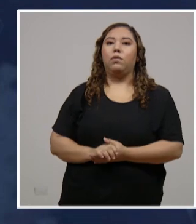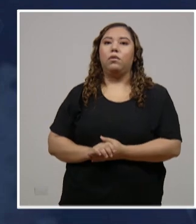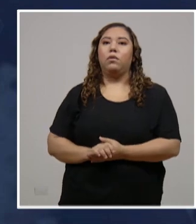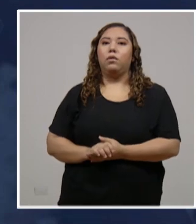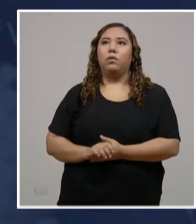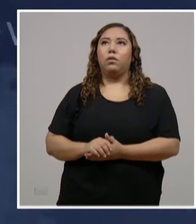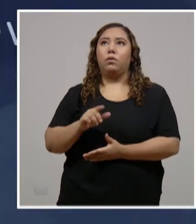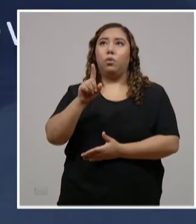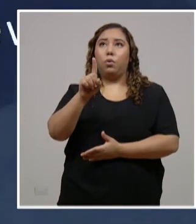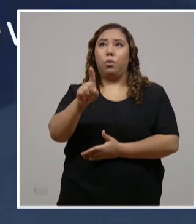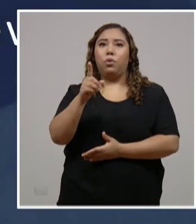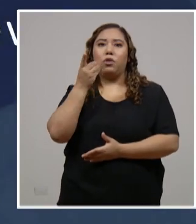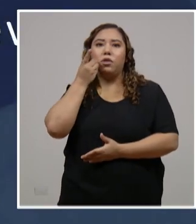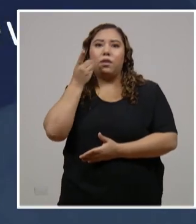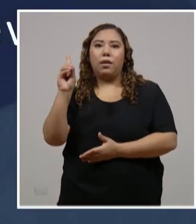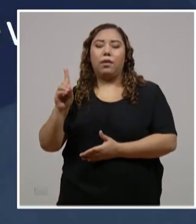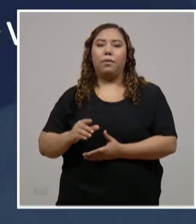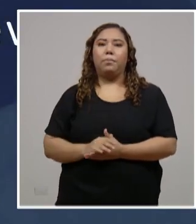Lempira.